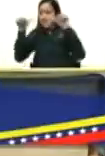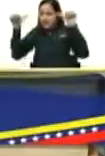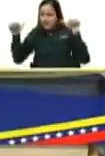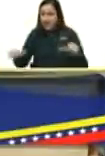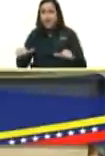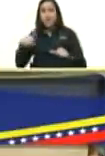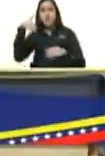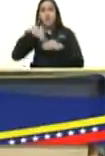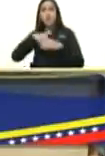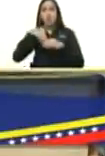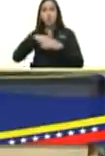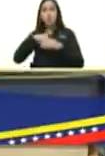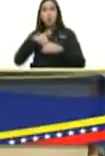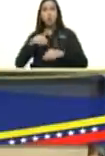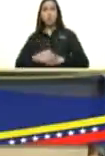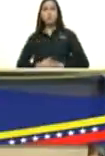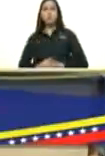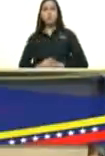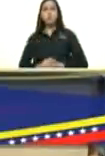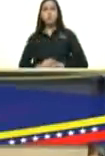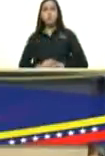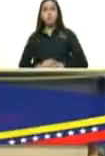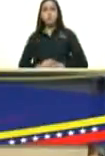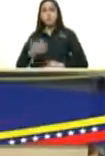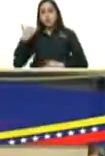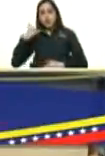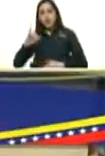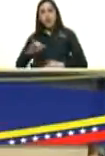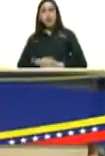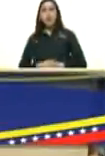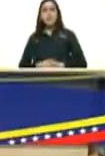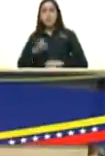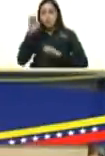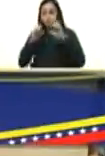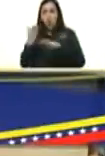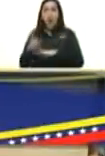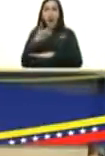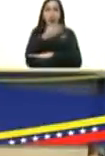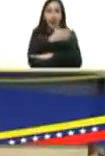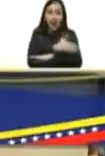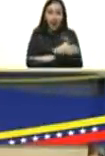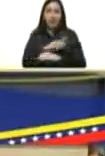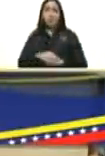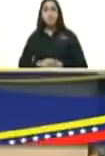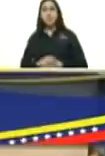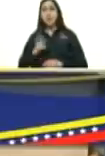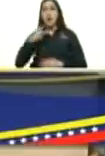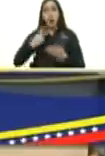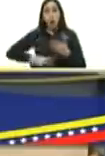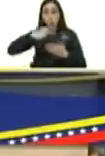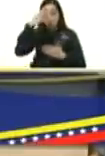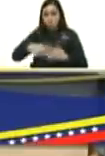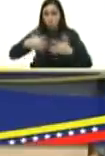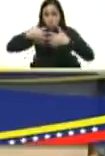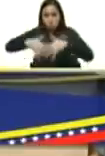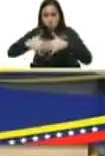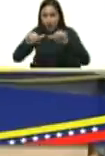de votación se hacen las auditorías previas a los programas a los software